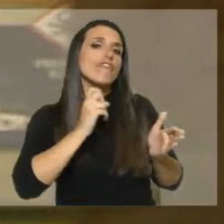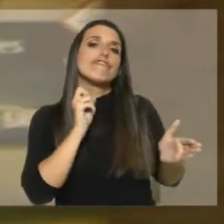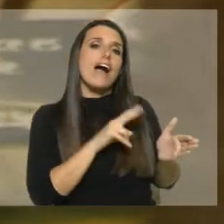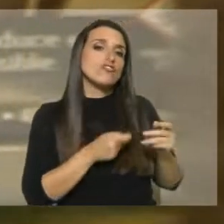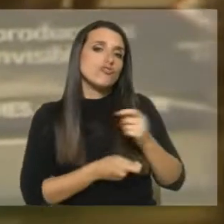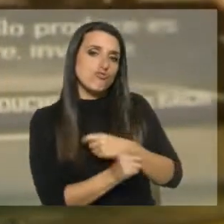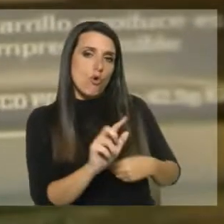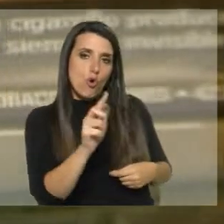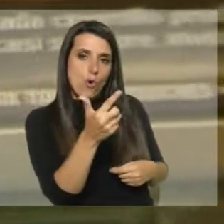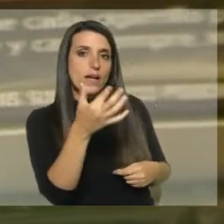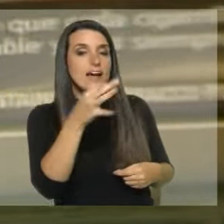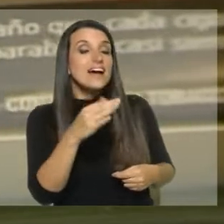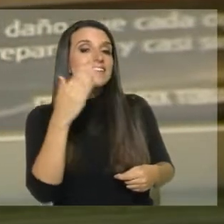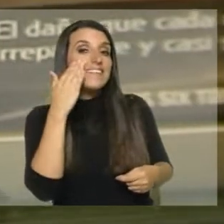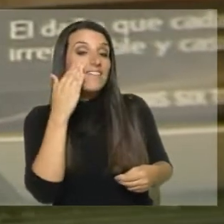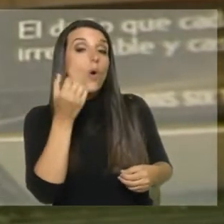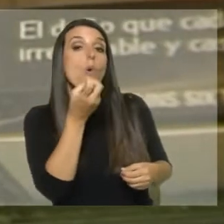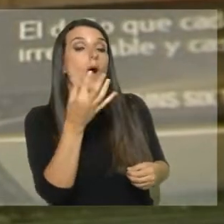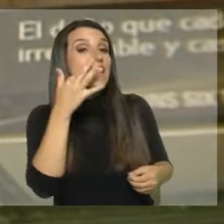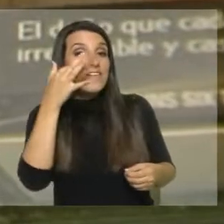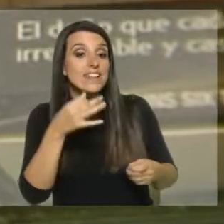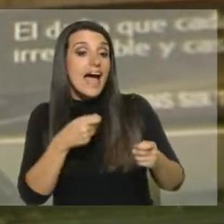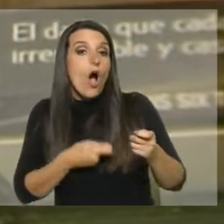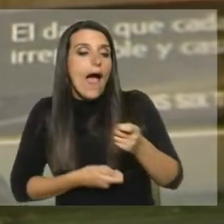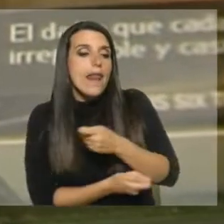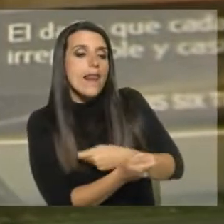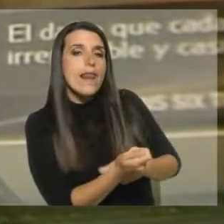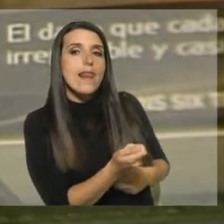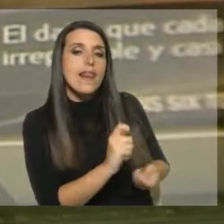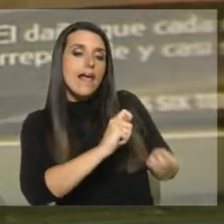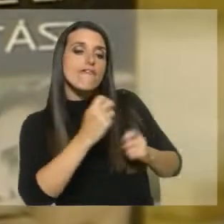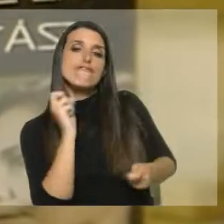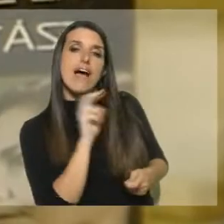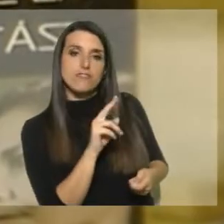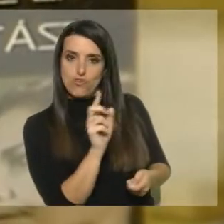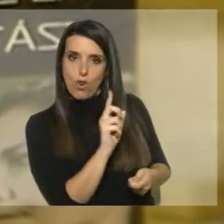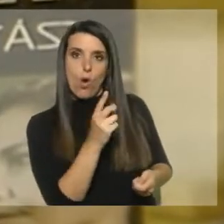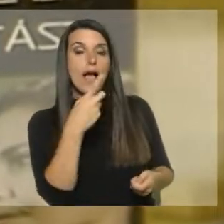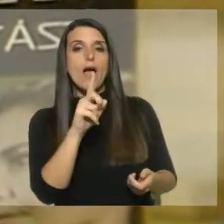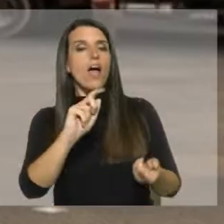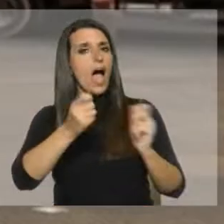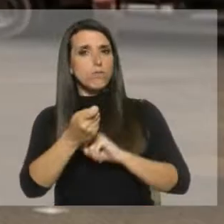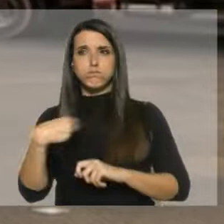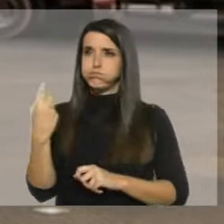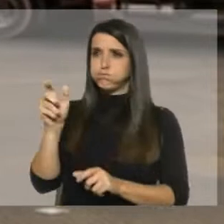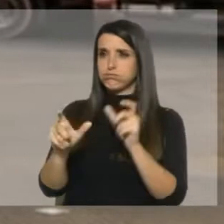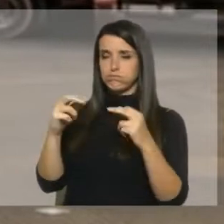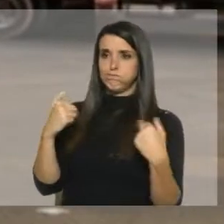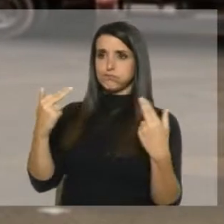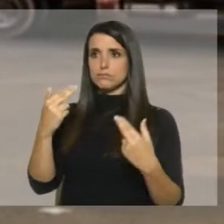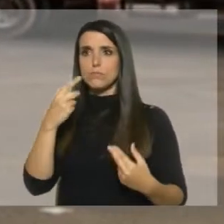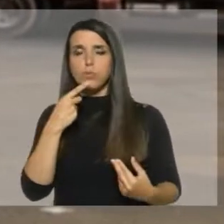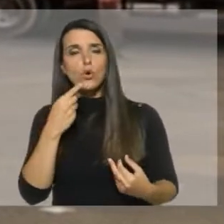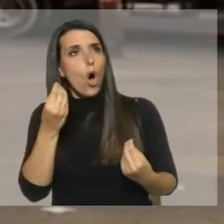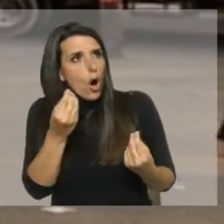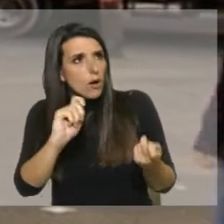trazabilidad con el fin de detectar y combatir su desvío o adulteración. Estos cambios generaron la oposición, desde lo político